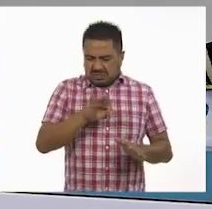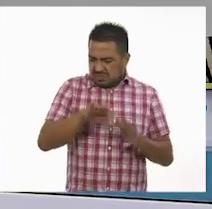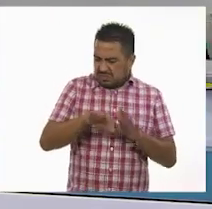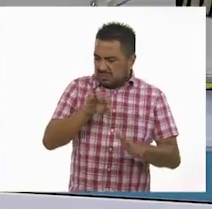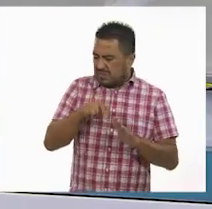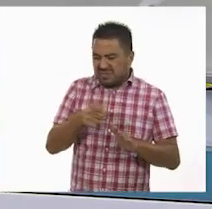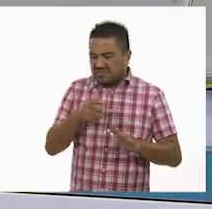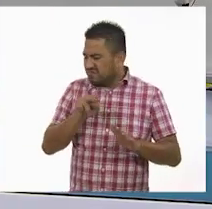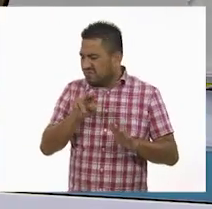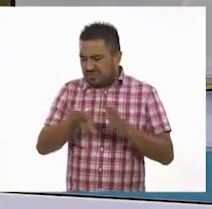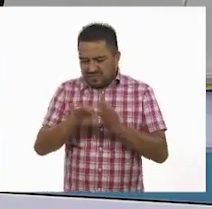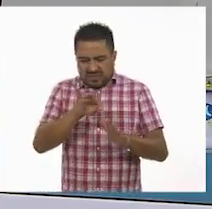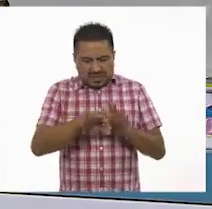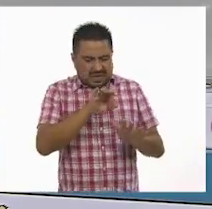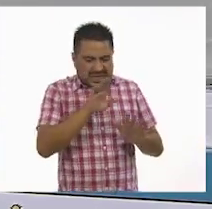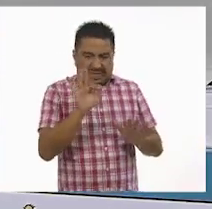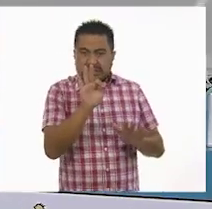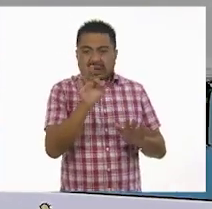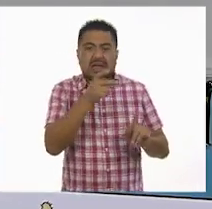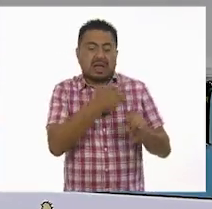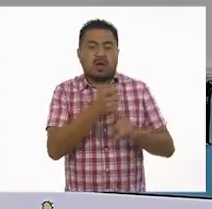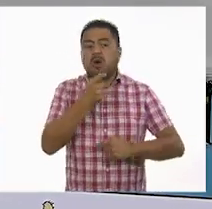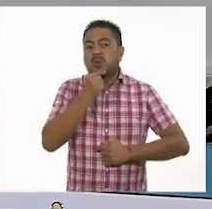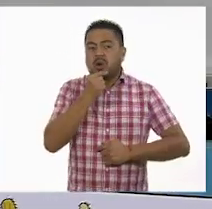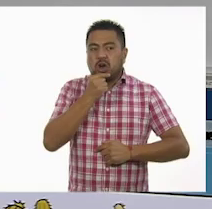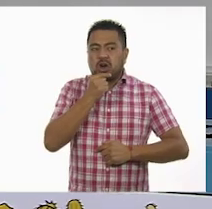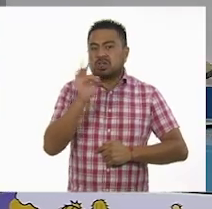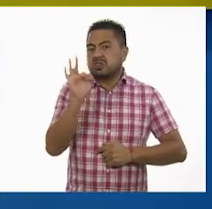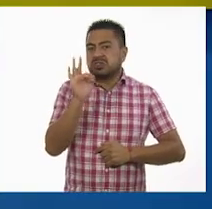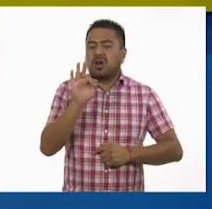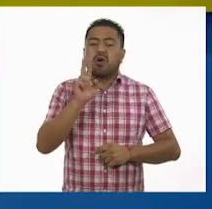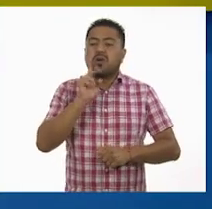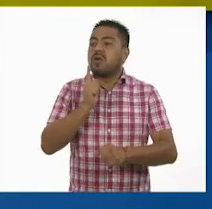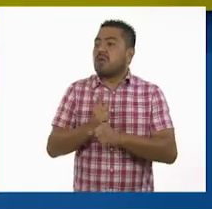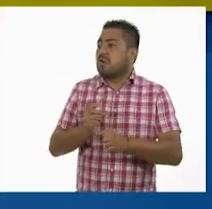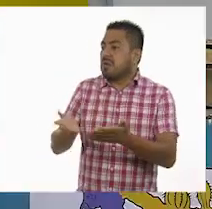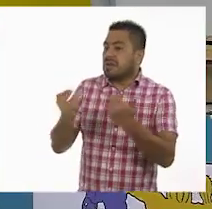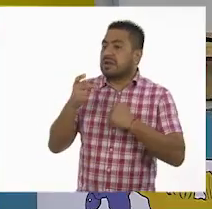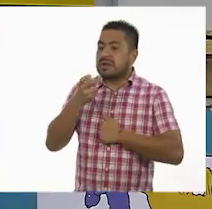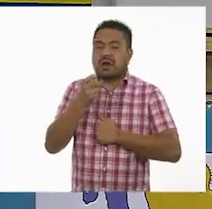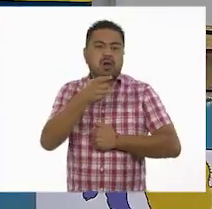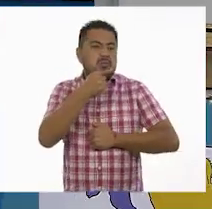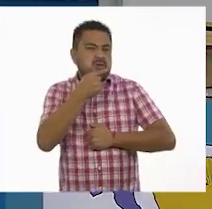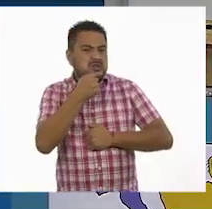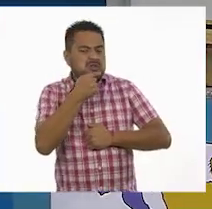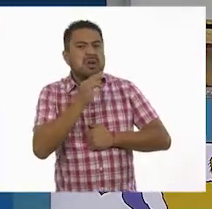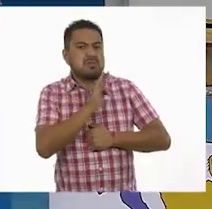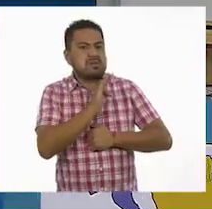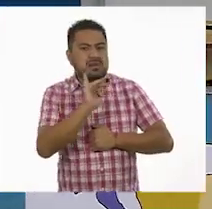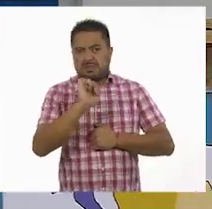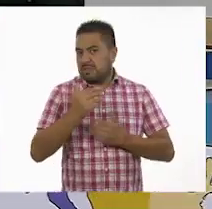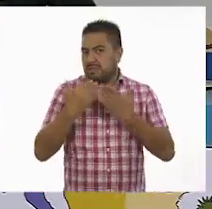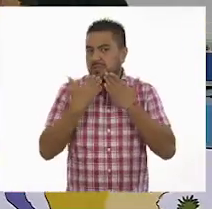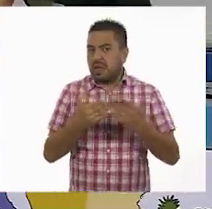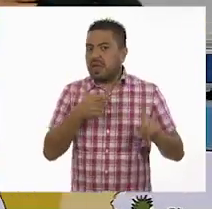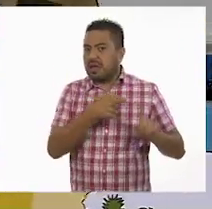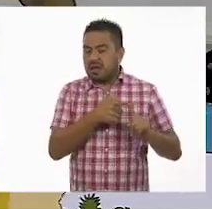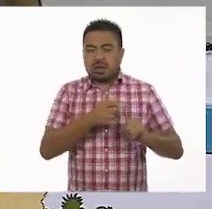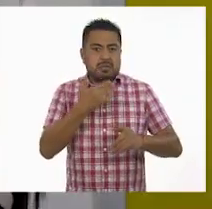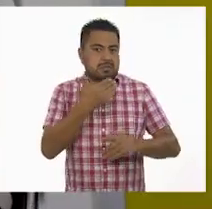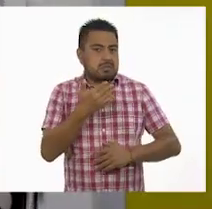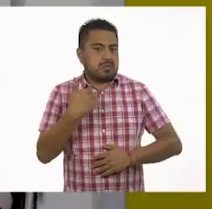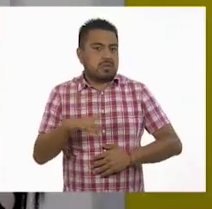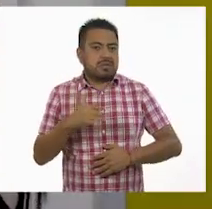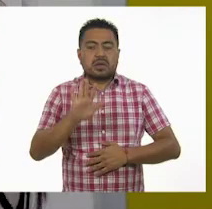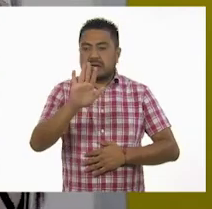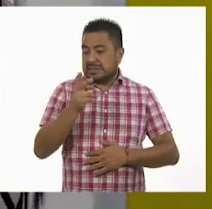no sí. No, ¿verdad? Pero esta, a lo mejor para el policía... No, vaya tener esto. ¿Cómo lo ven? ¿Cómo lo ven para el policía? Ah, el policía está bueno. Sí, ¿verdad? Se ve muy bueno.